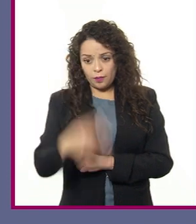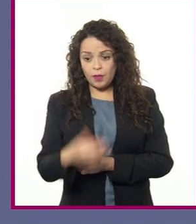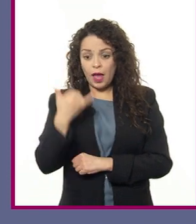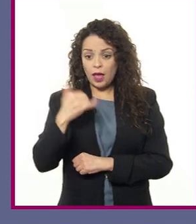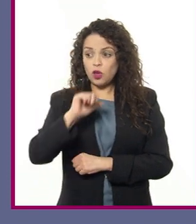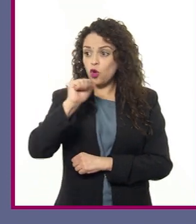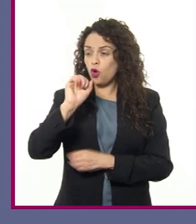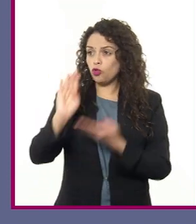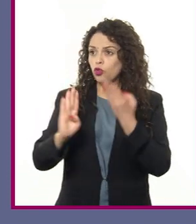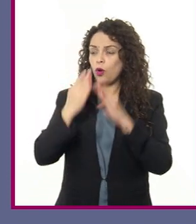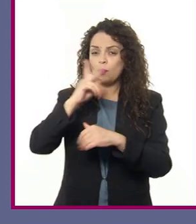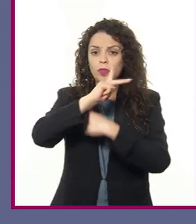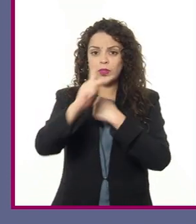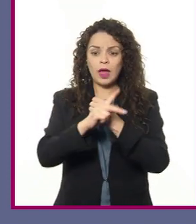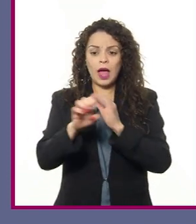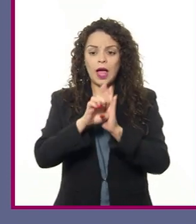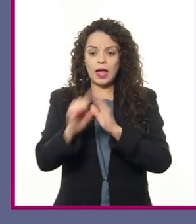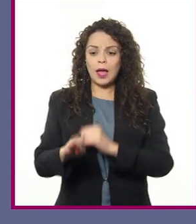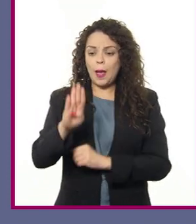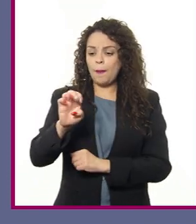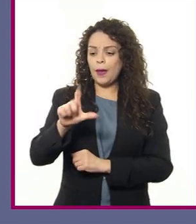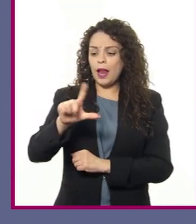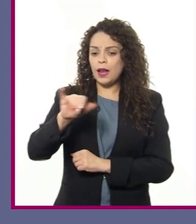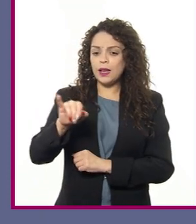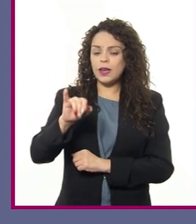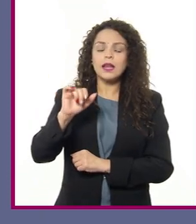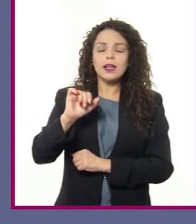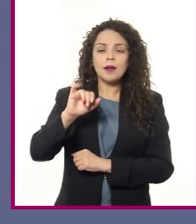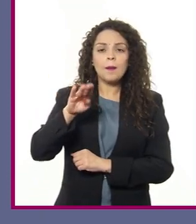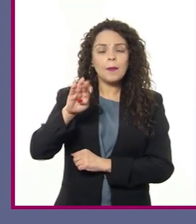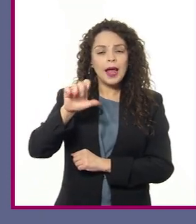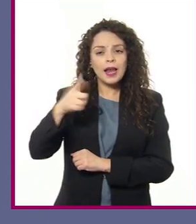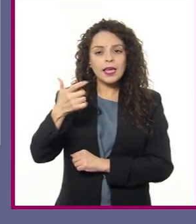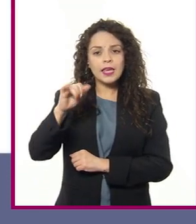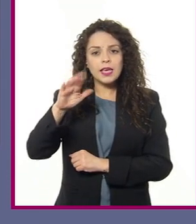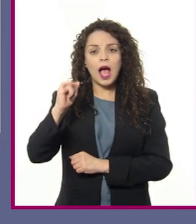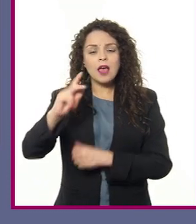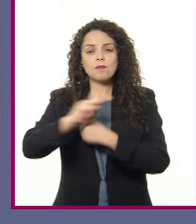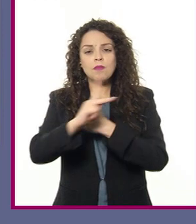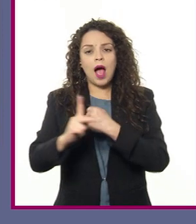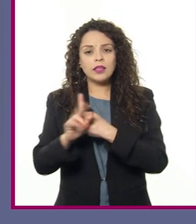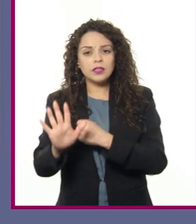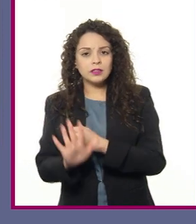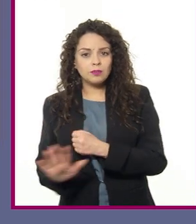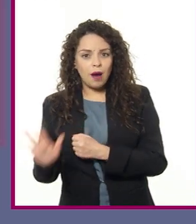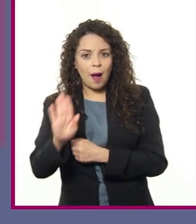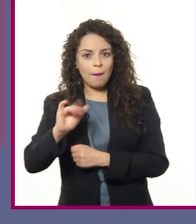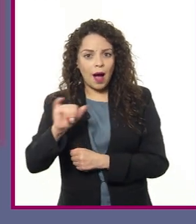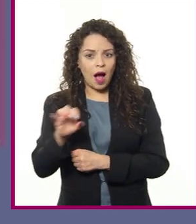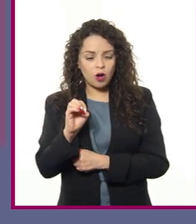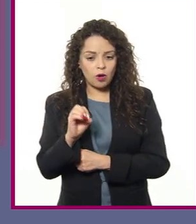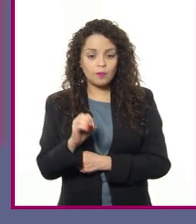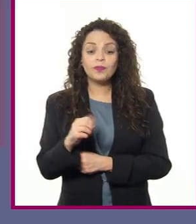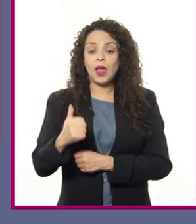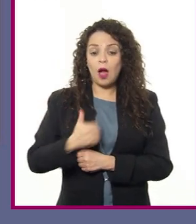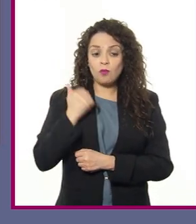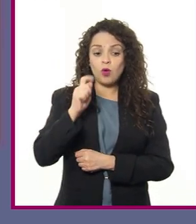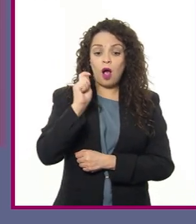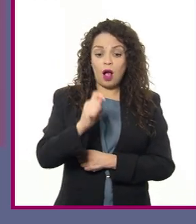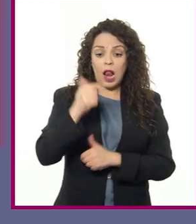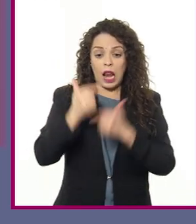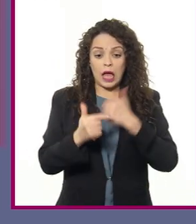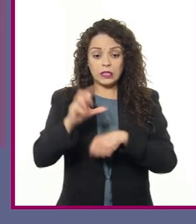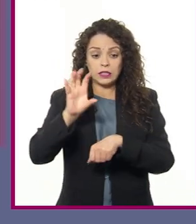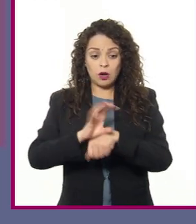del mundo como Bélgica y Países Bajos. 13. principales productores de leche y huevo son Estados Unidos de